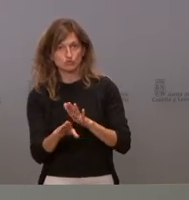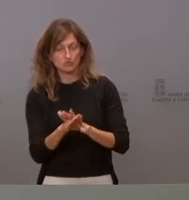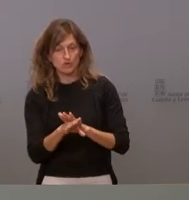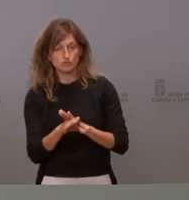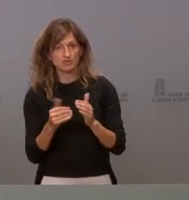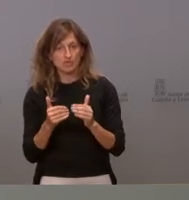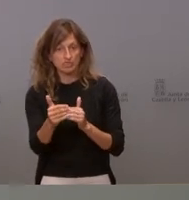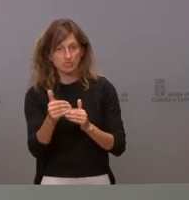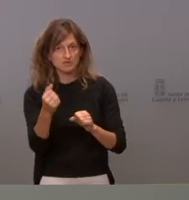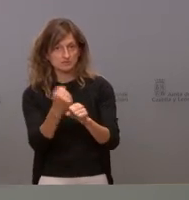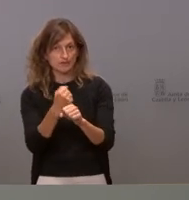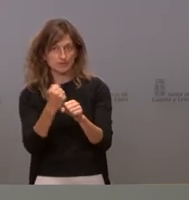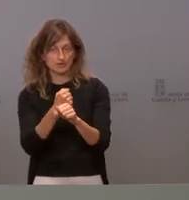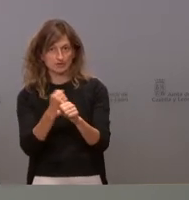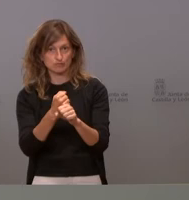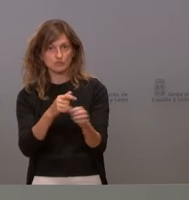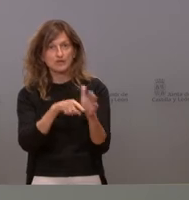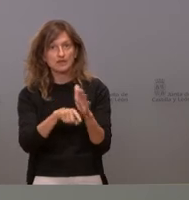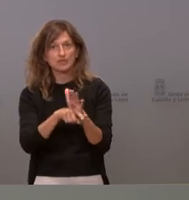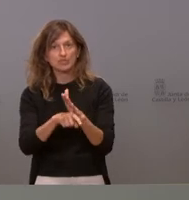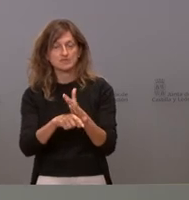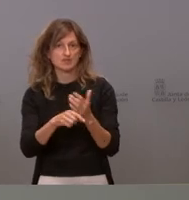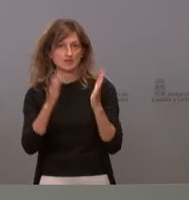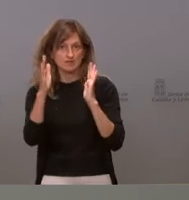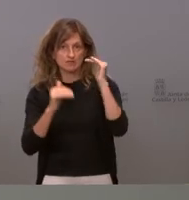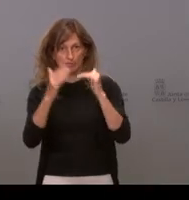está trabajando en todas las gerencias de atención primaria